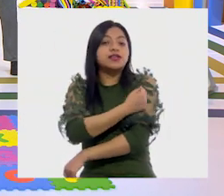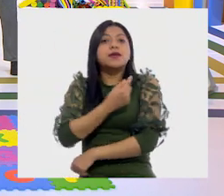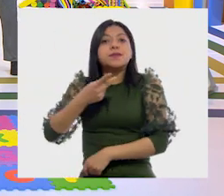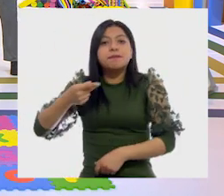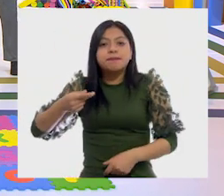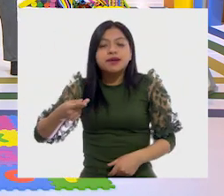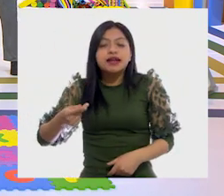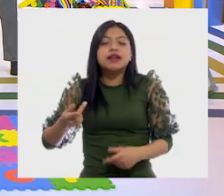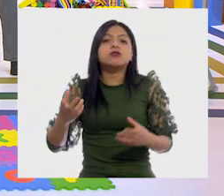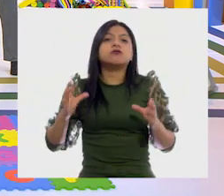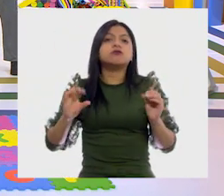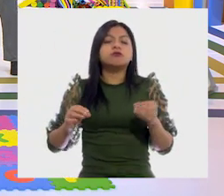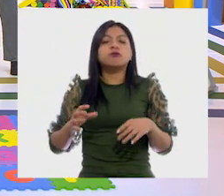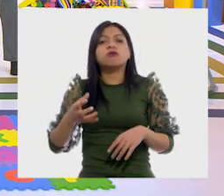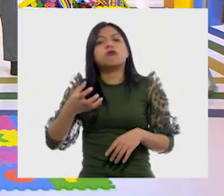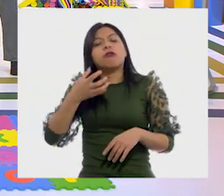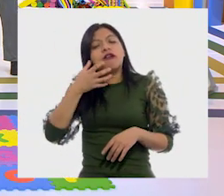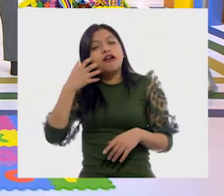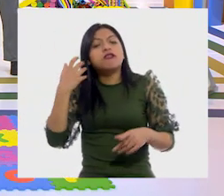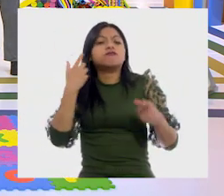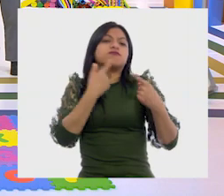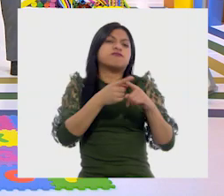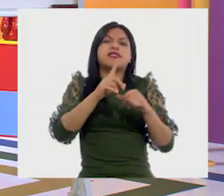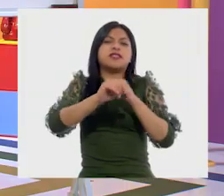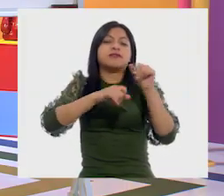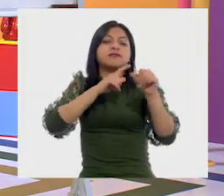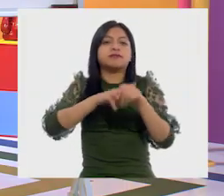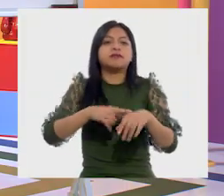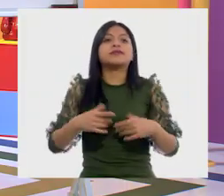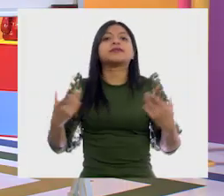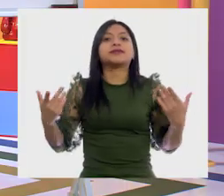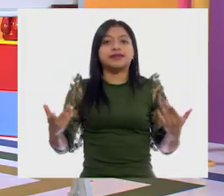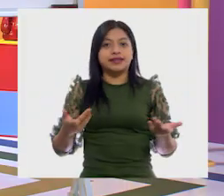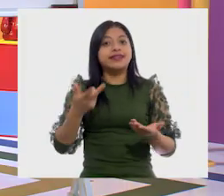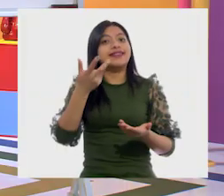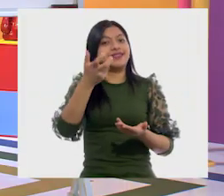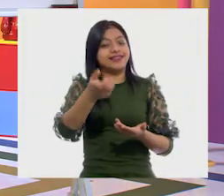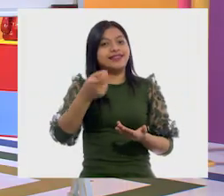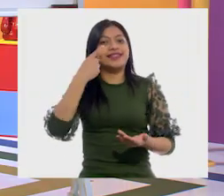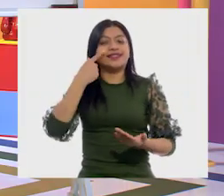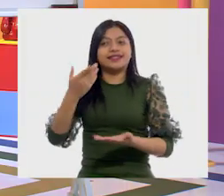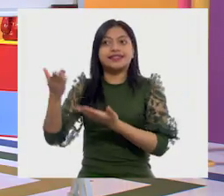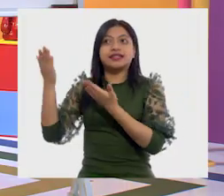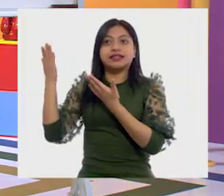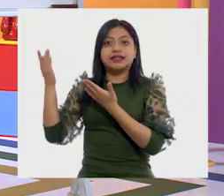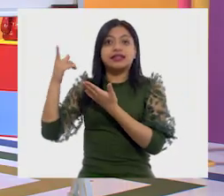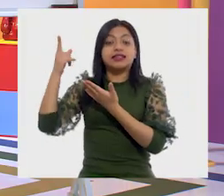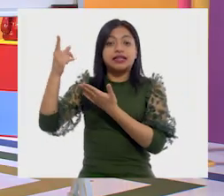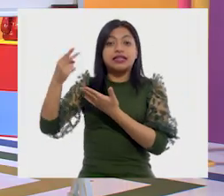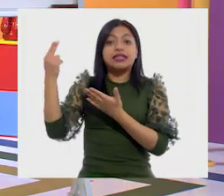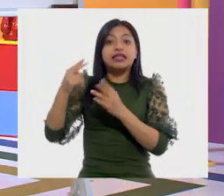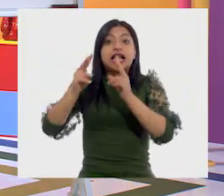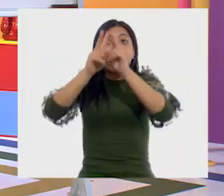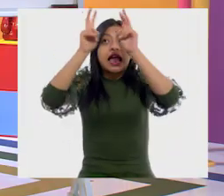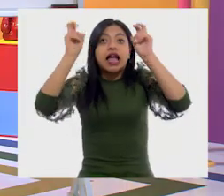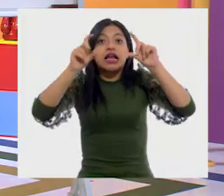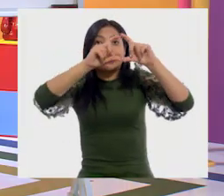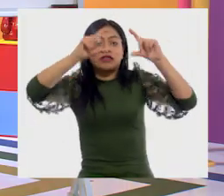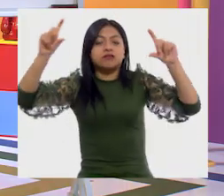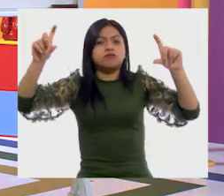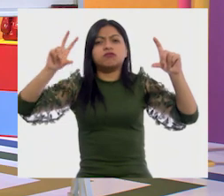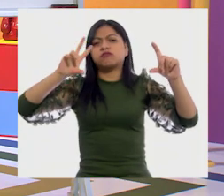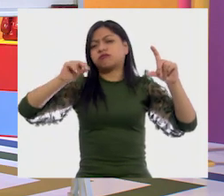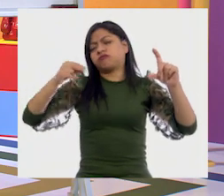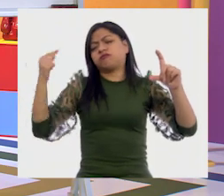de vacunación para mascotas o para animales. Muy bien. Y entonces, ya, aquí ya no tendremos que utilizar título de la obra. No.